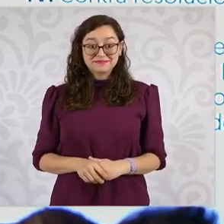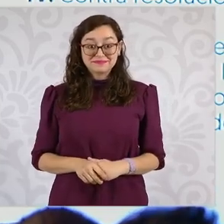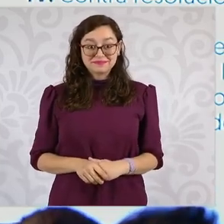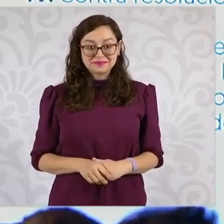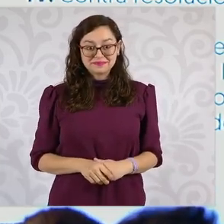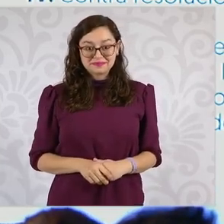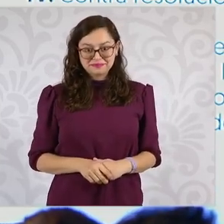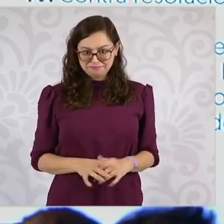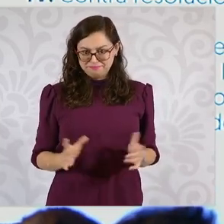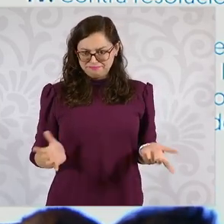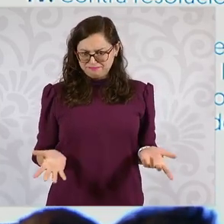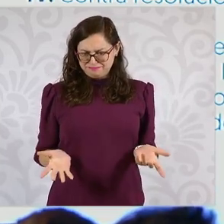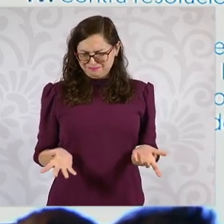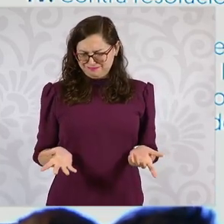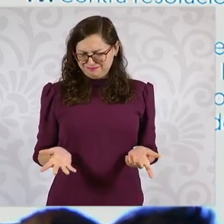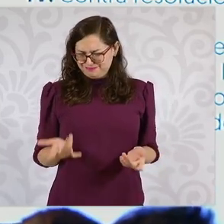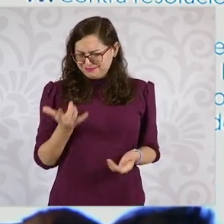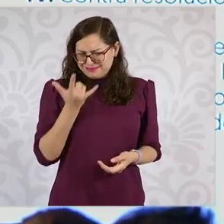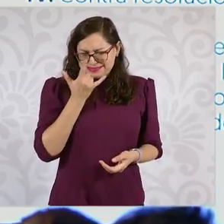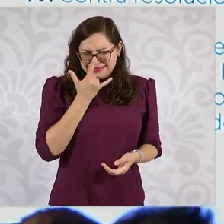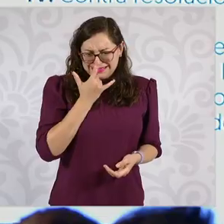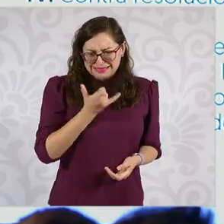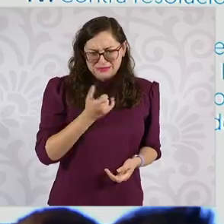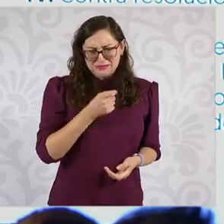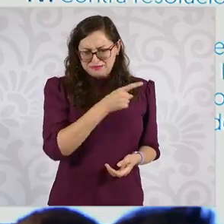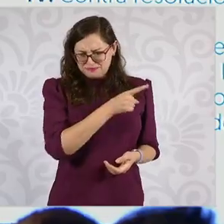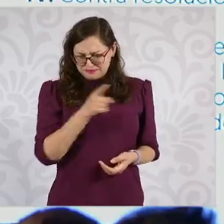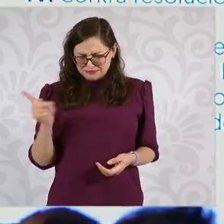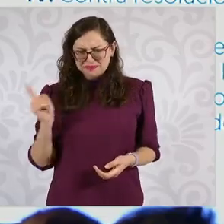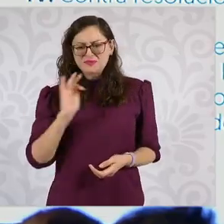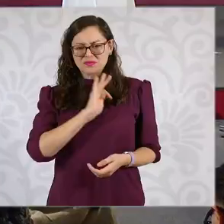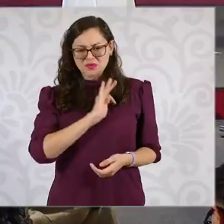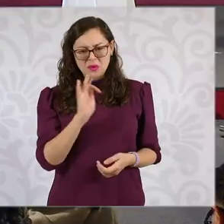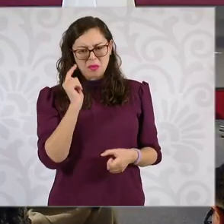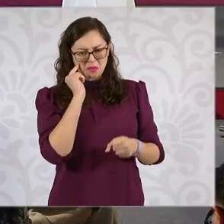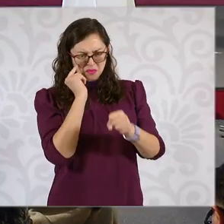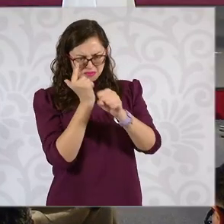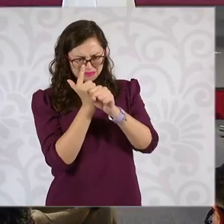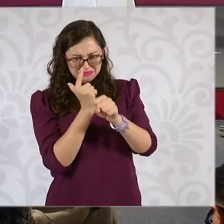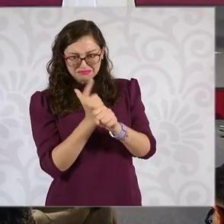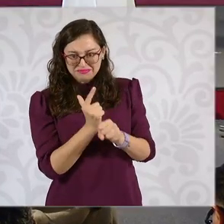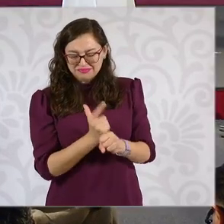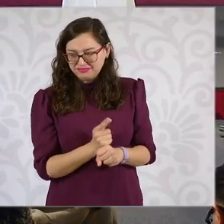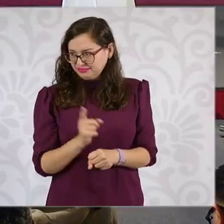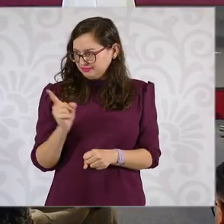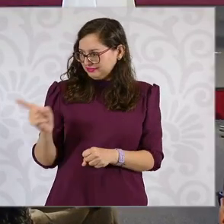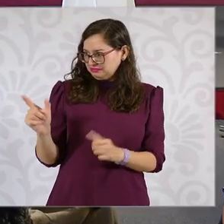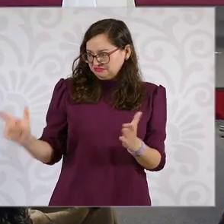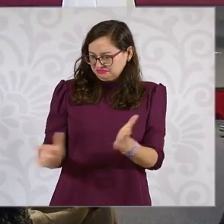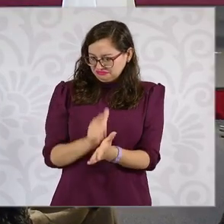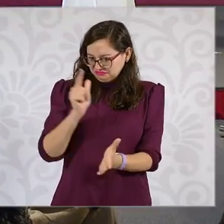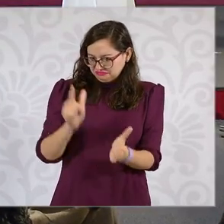si ustedes se dan cuenta, es totalmente irregular.